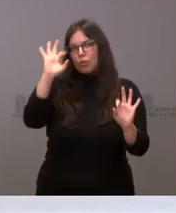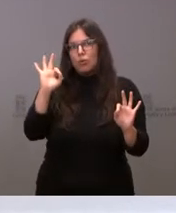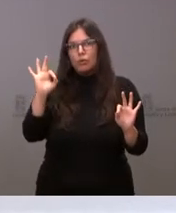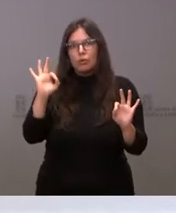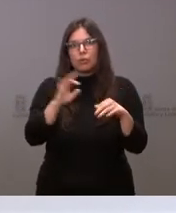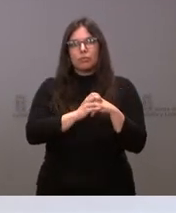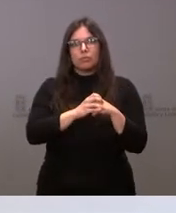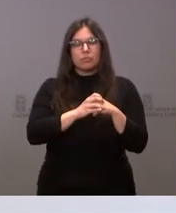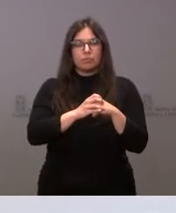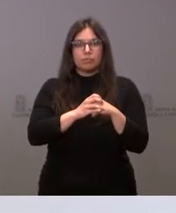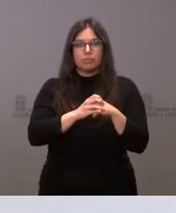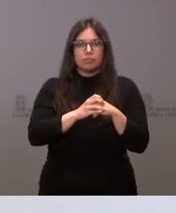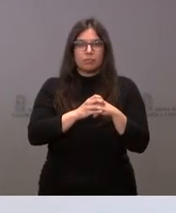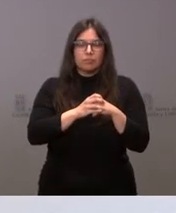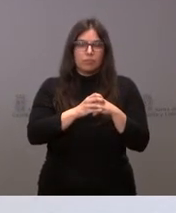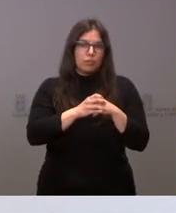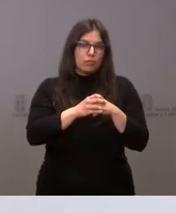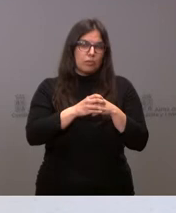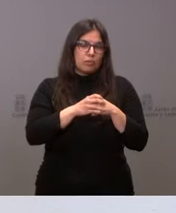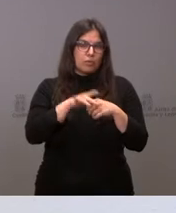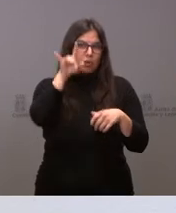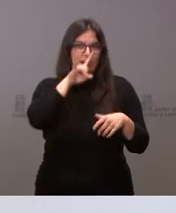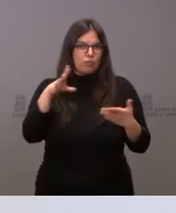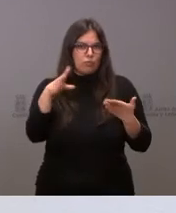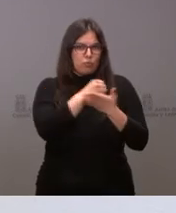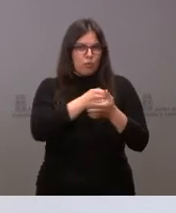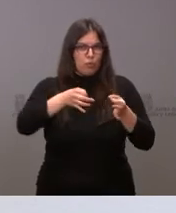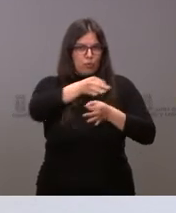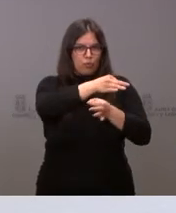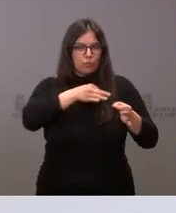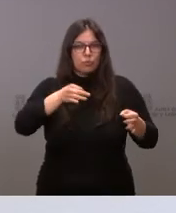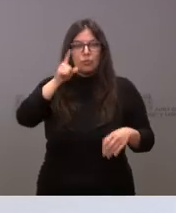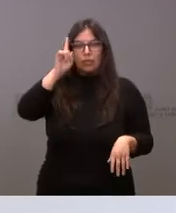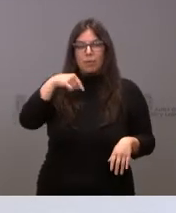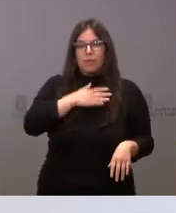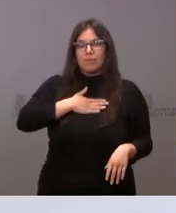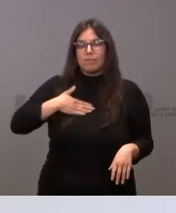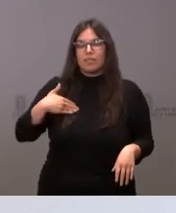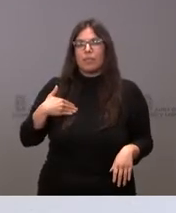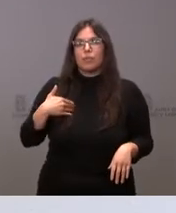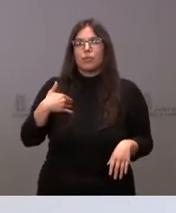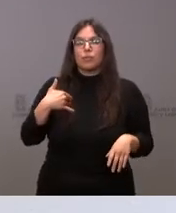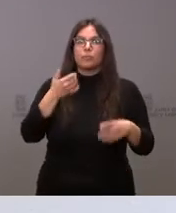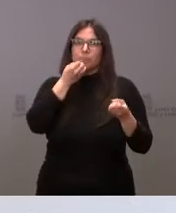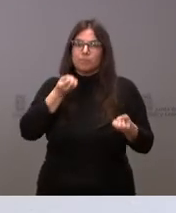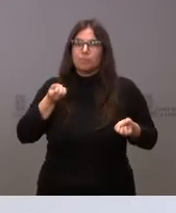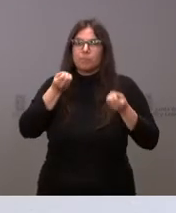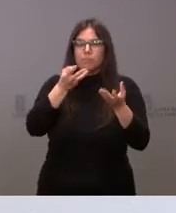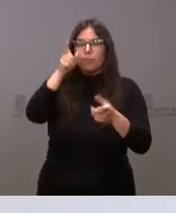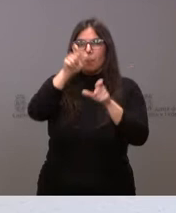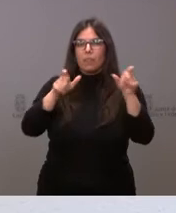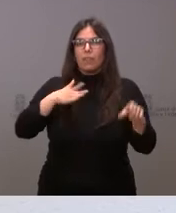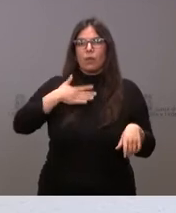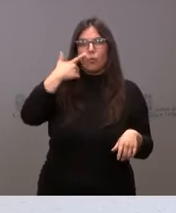toda la comunidad canaria. También quiero compartir con el pueblo de Ucrania, con